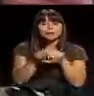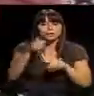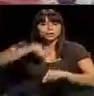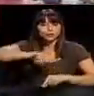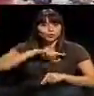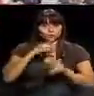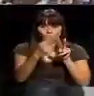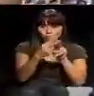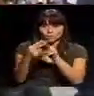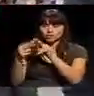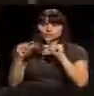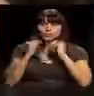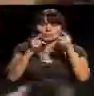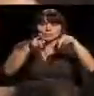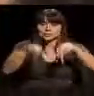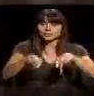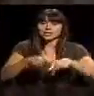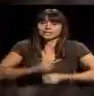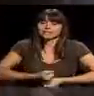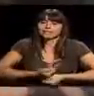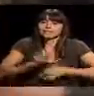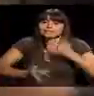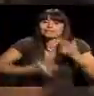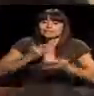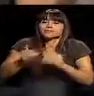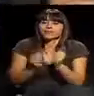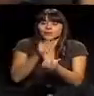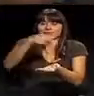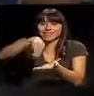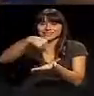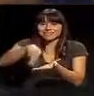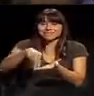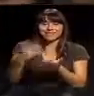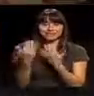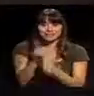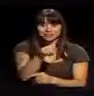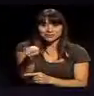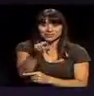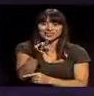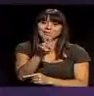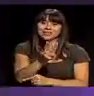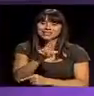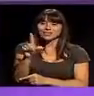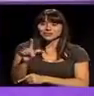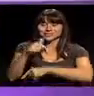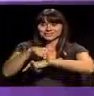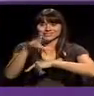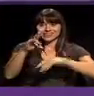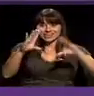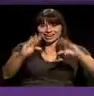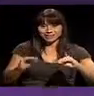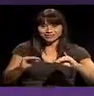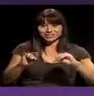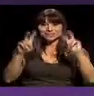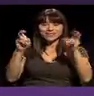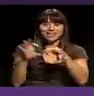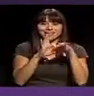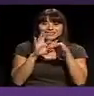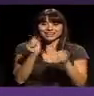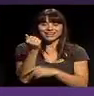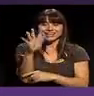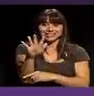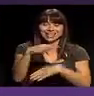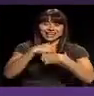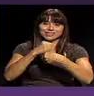grupo que expresa sus sentimientos mediante la danza. Nexos, único programa sobre discapacidad y adulto mayor en Costa